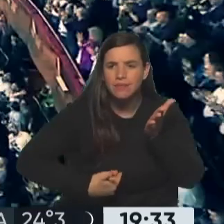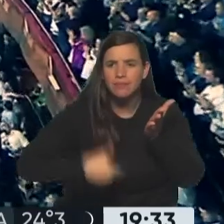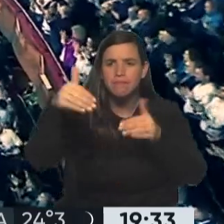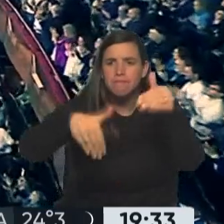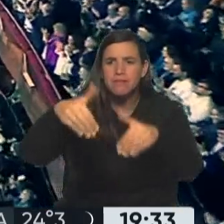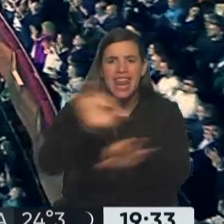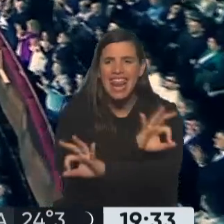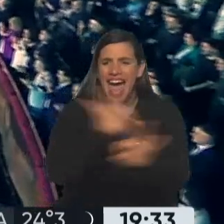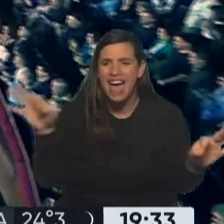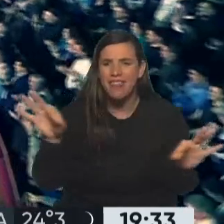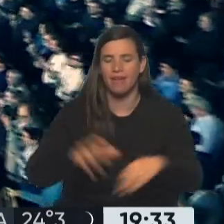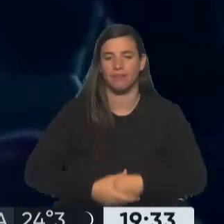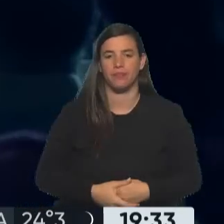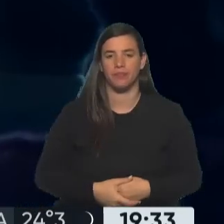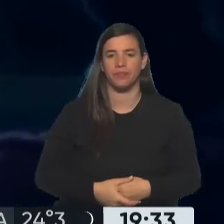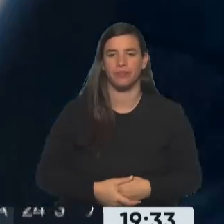diciembre. ¡Presidente!